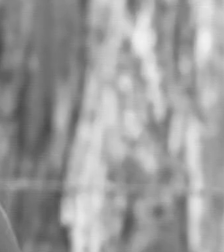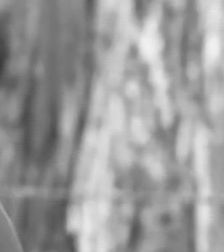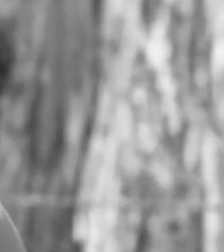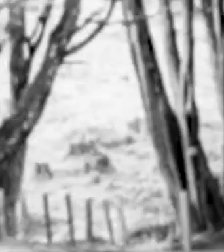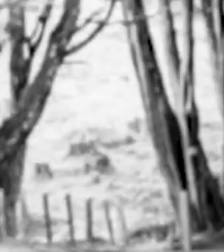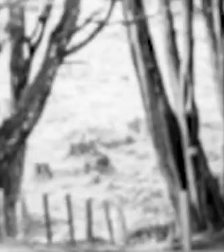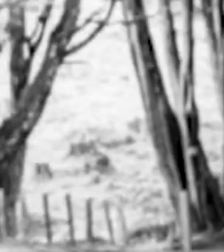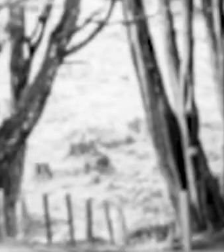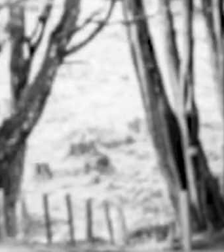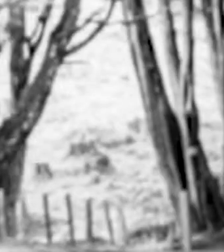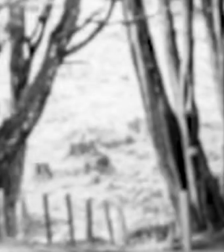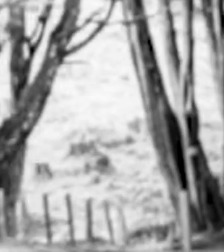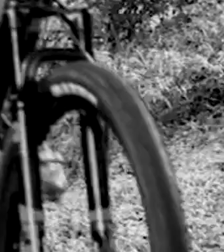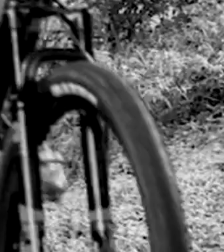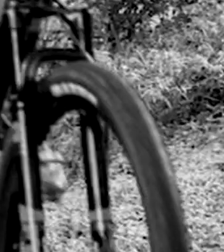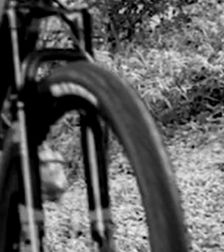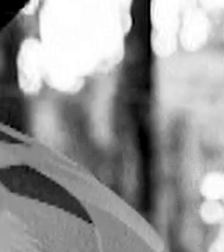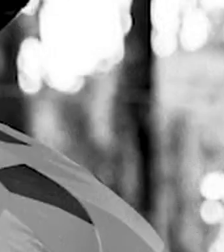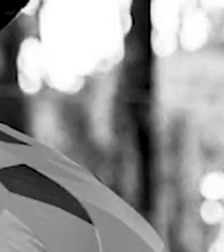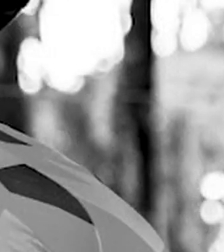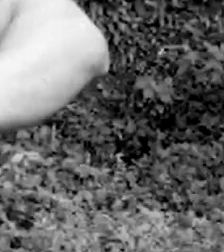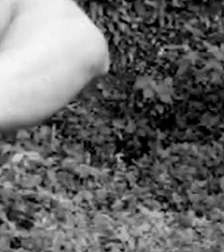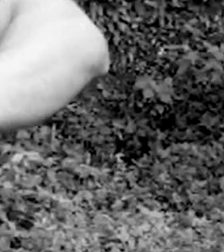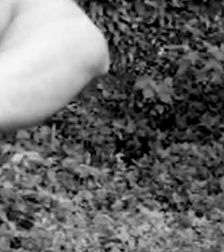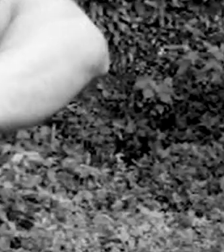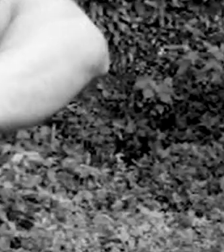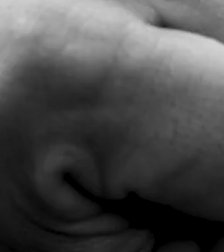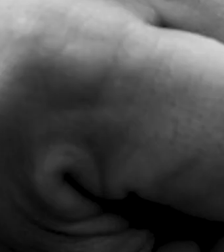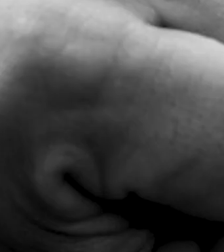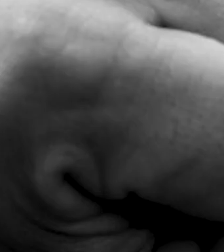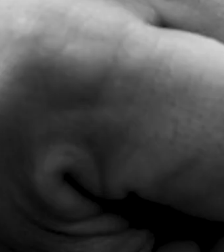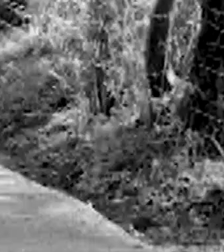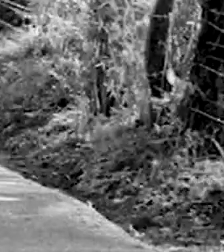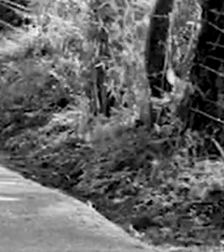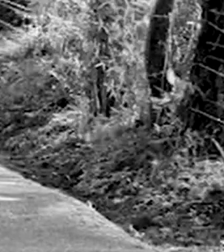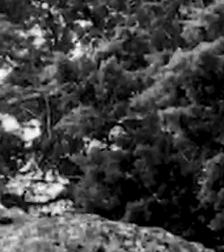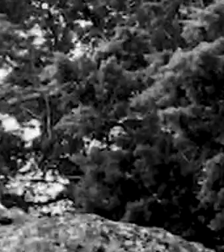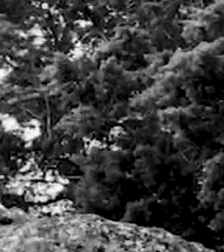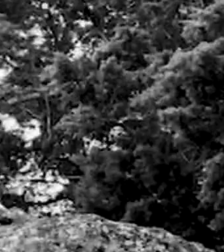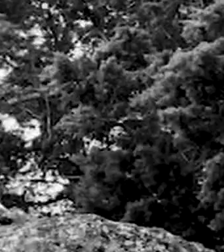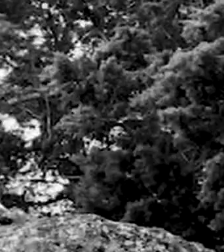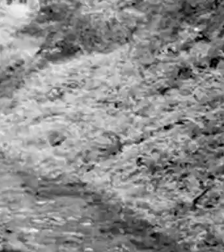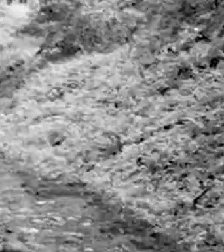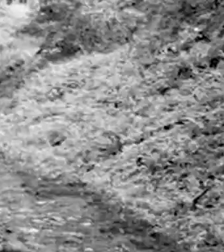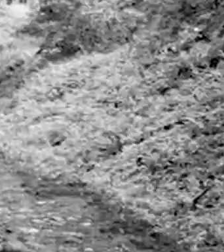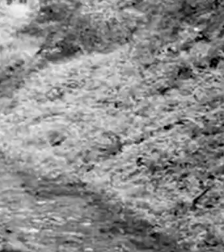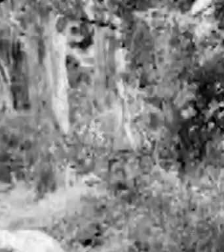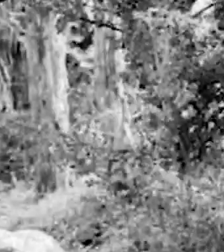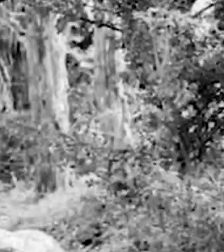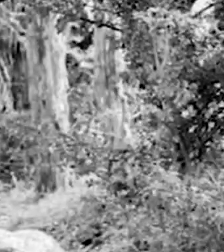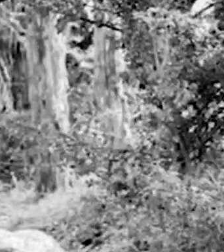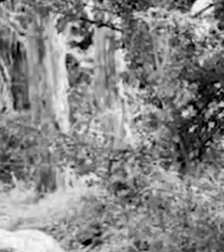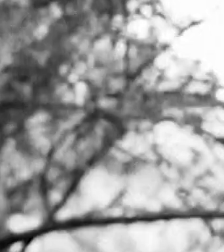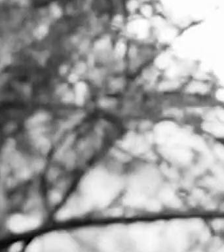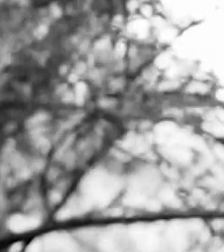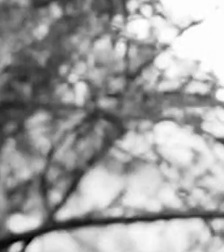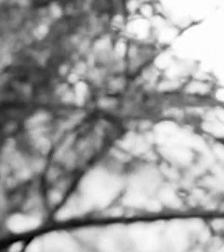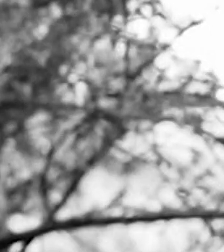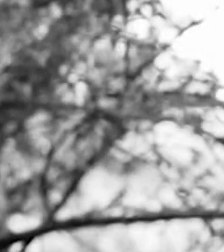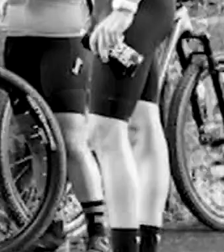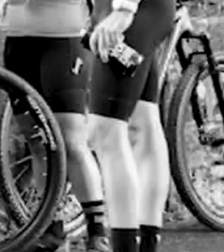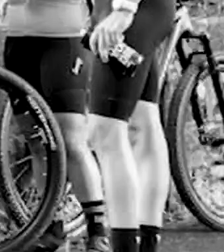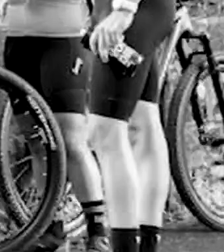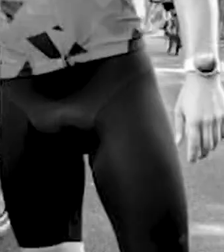soy Oscar mis amigos no esperan porque hoy toca cletear salimos a las 6 de la mañana vamos con todo en ruta paramos para tomar algo